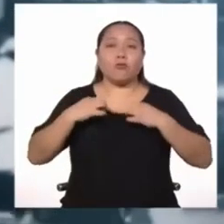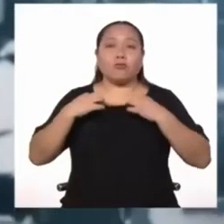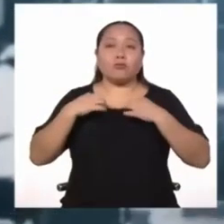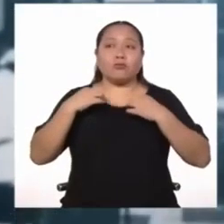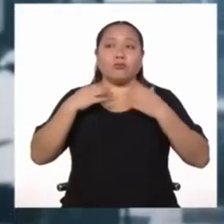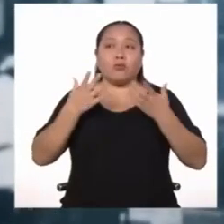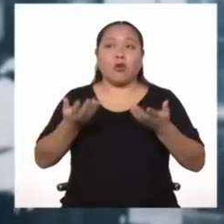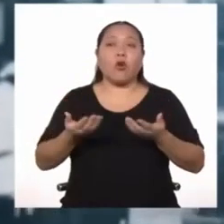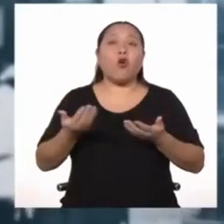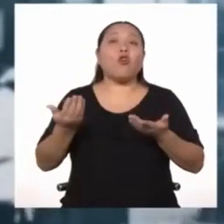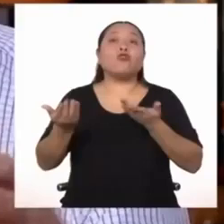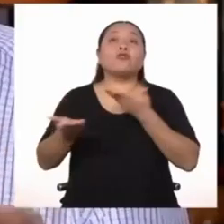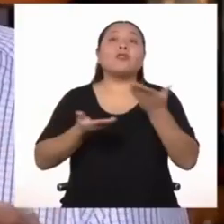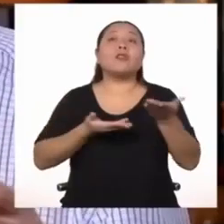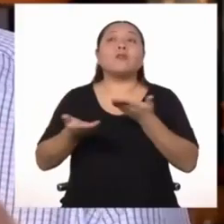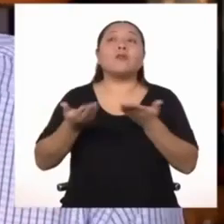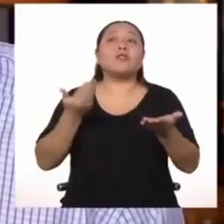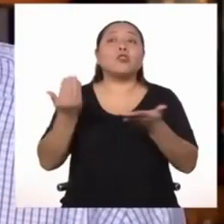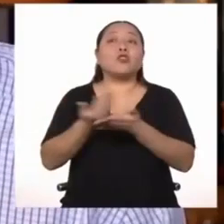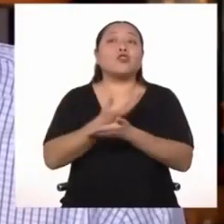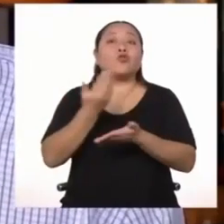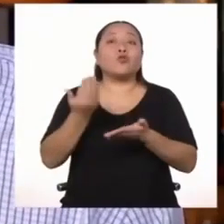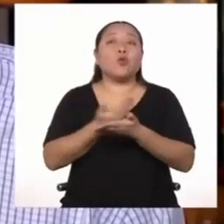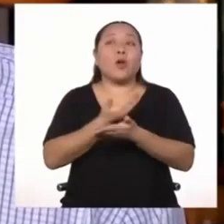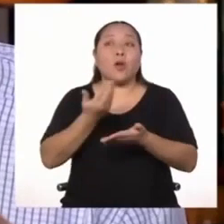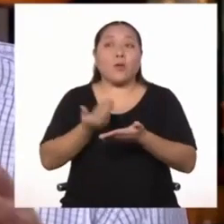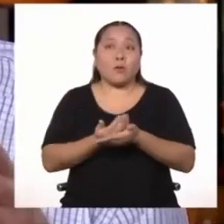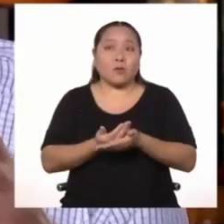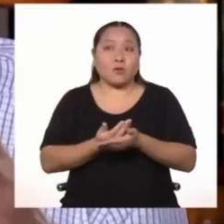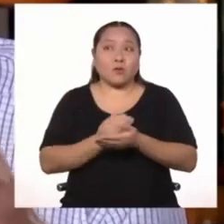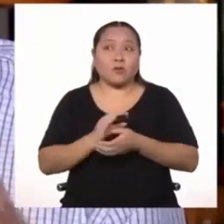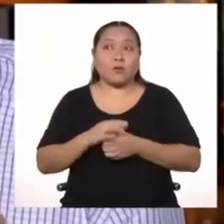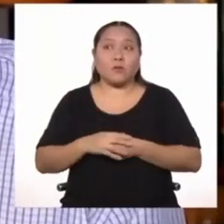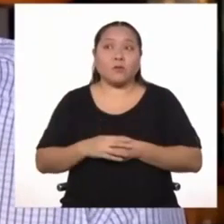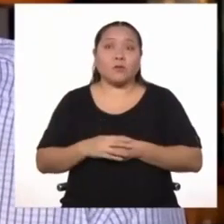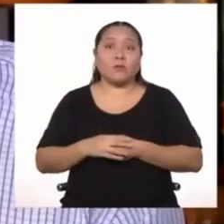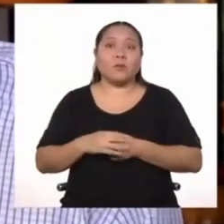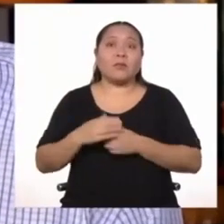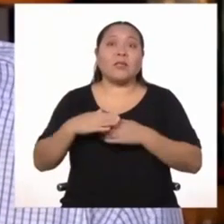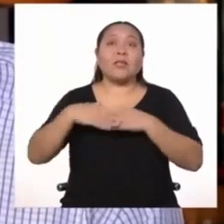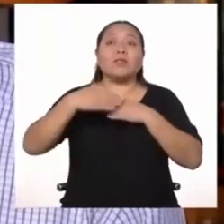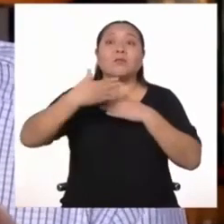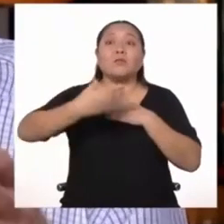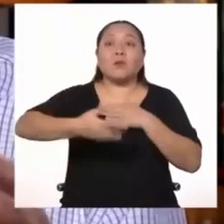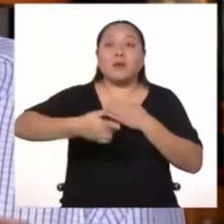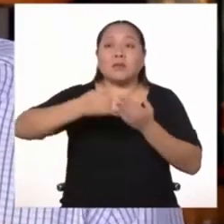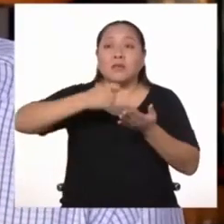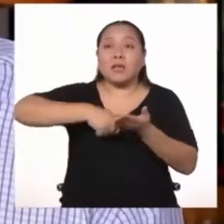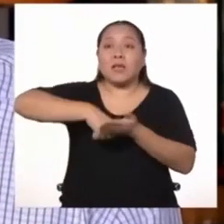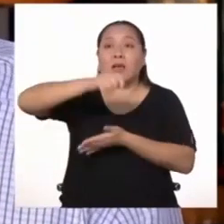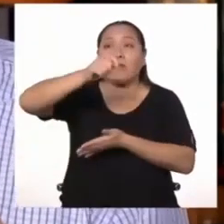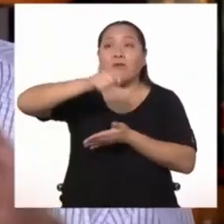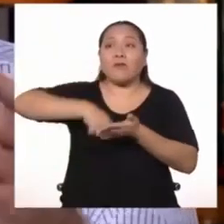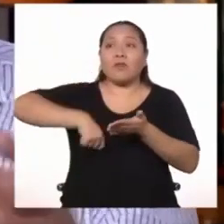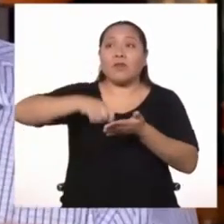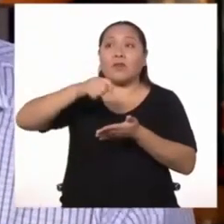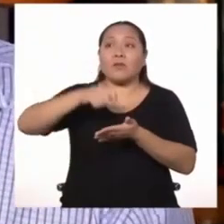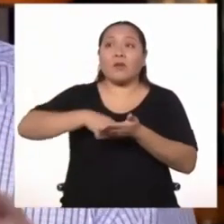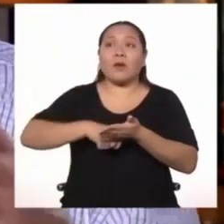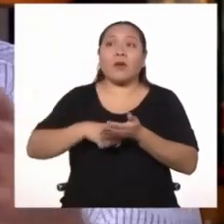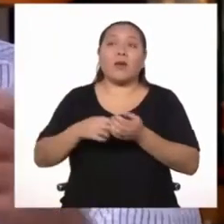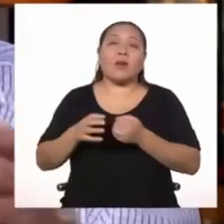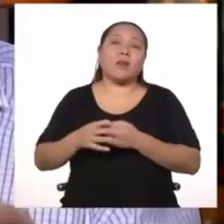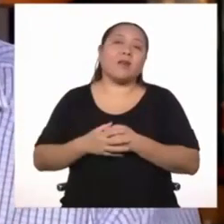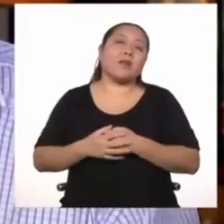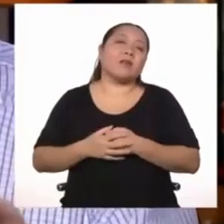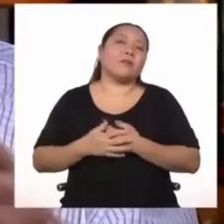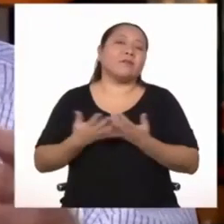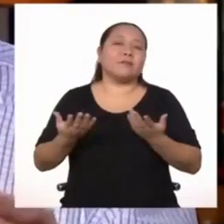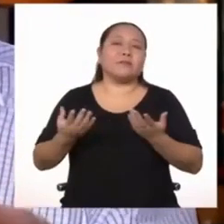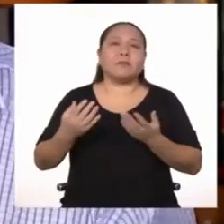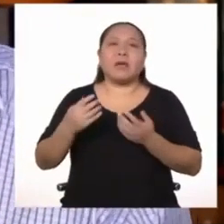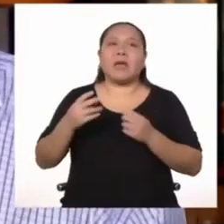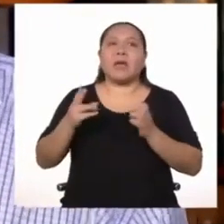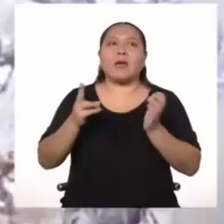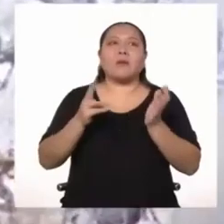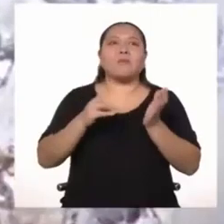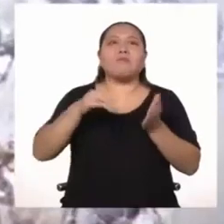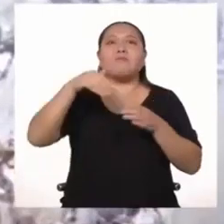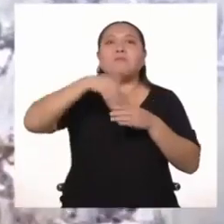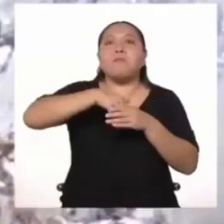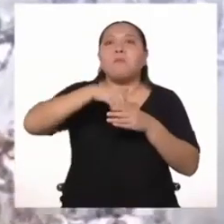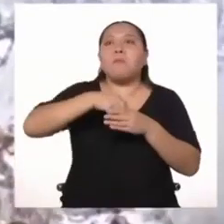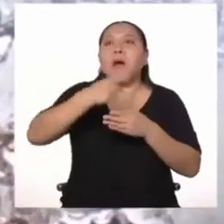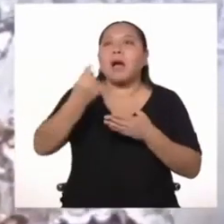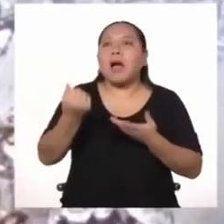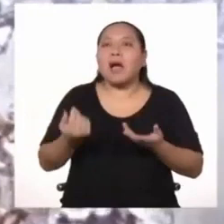nuevos, especialmente después de la firma del contrato Greys, es decir, bancas, seguros, etc.